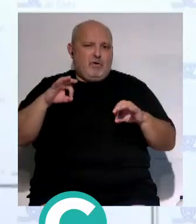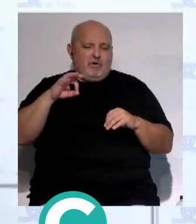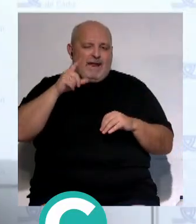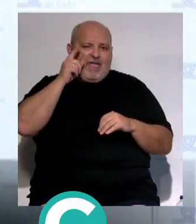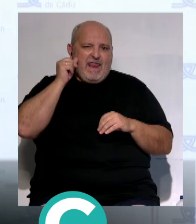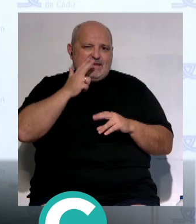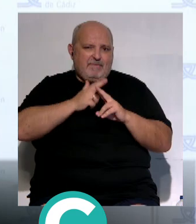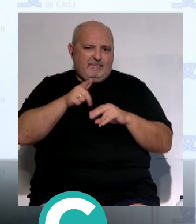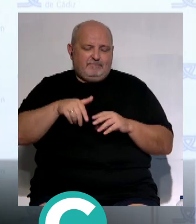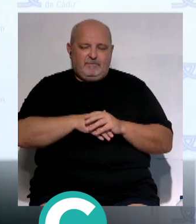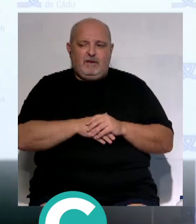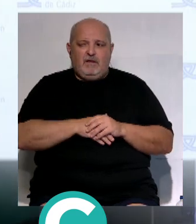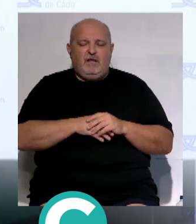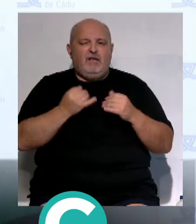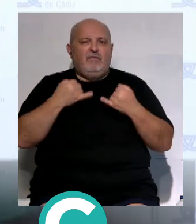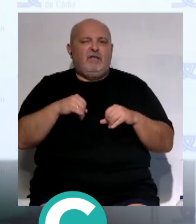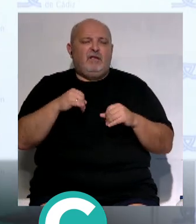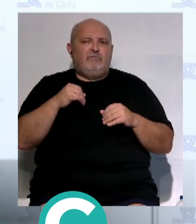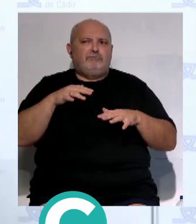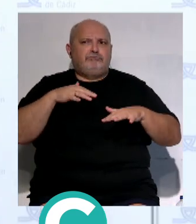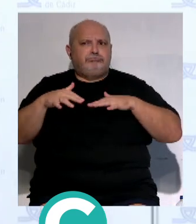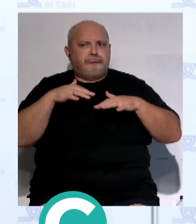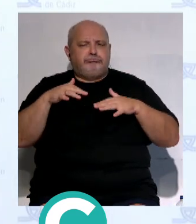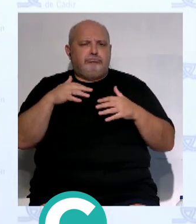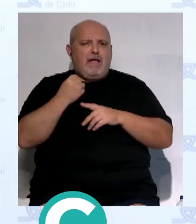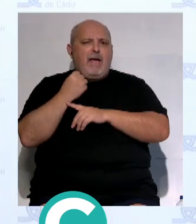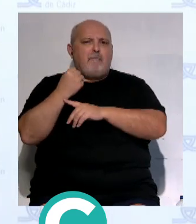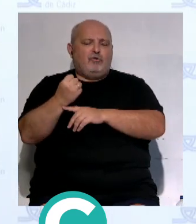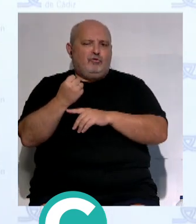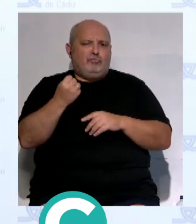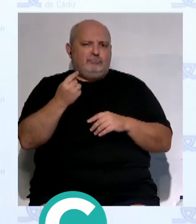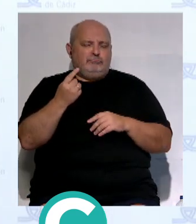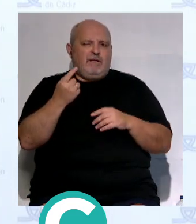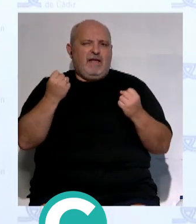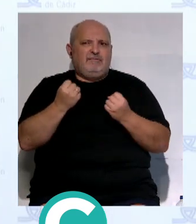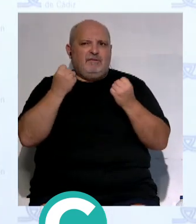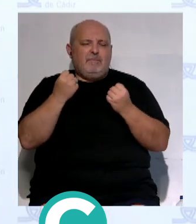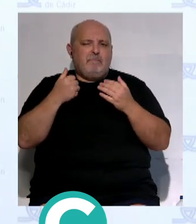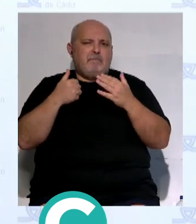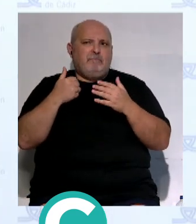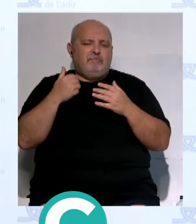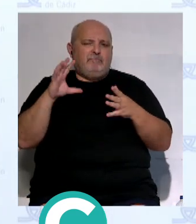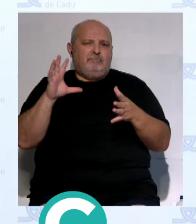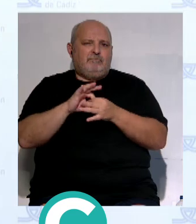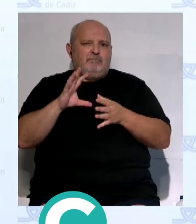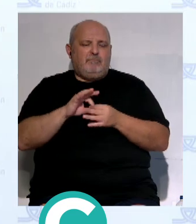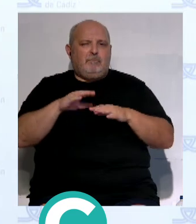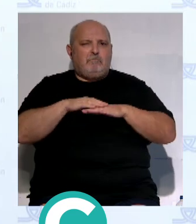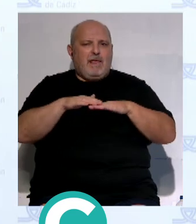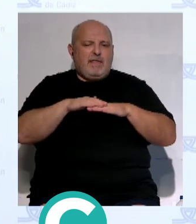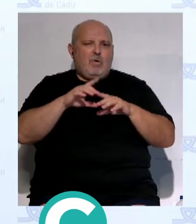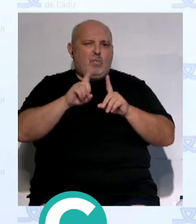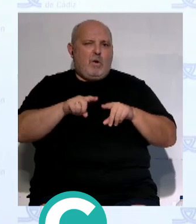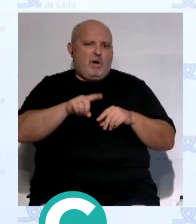Este tipo de festivales pues conlleva de dinamización y apoyo a actividades más allá de nuestras playas de